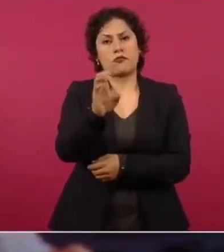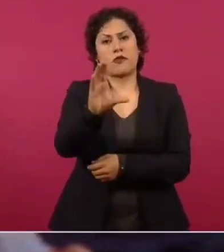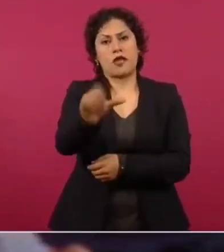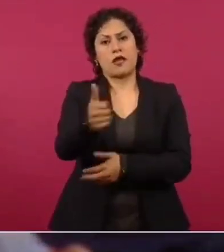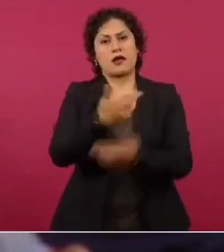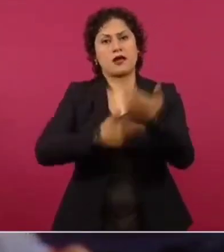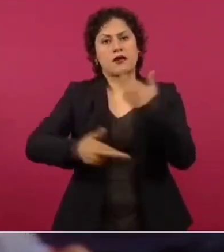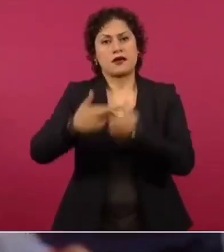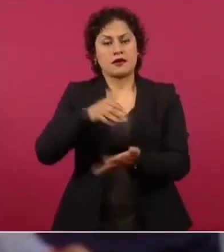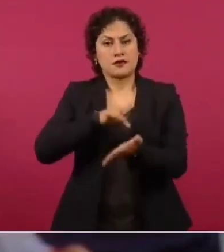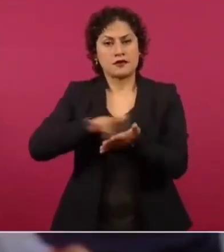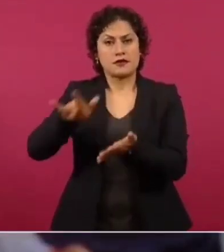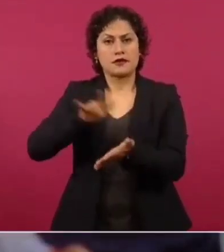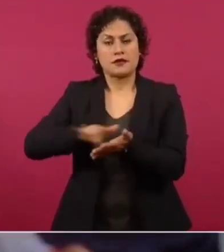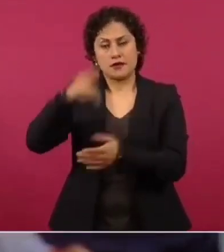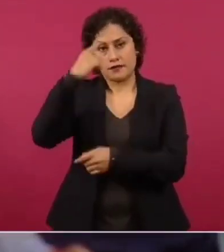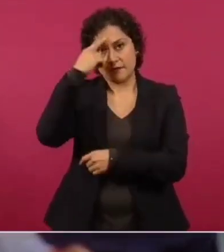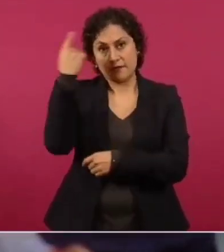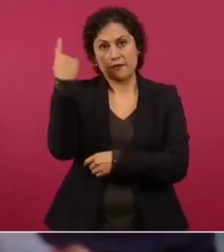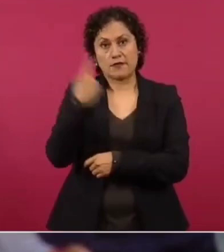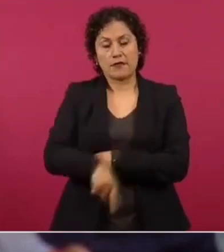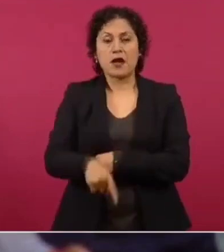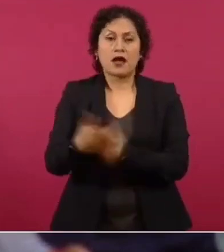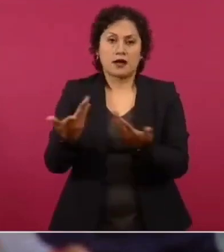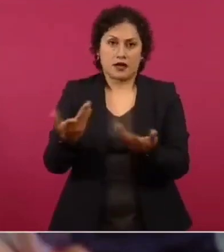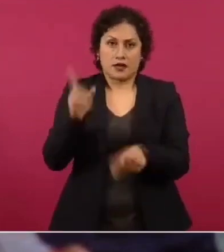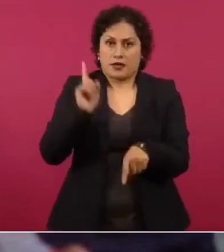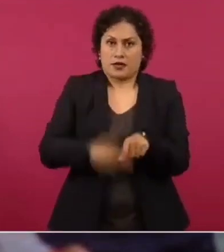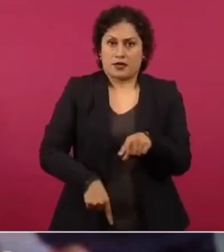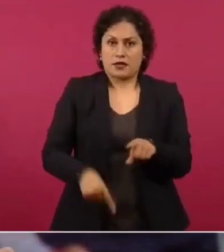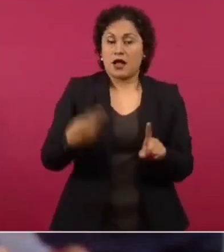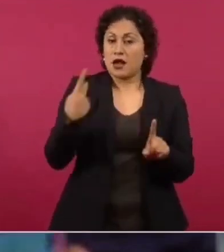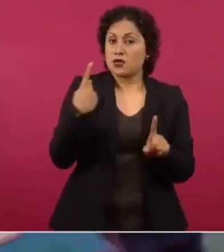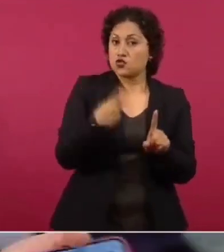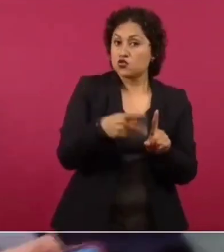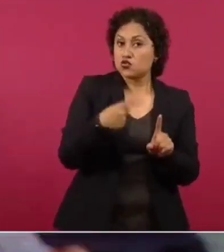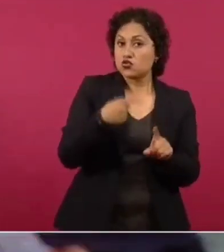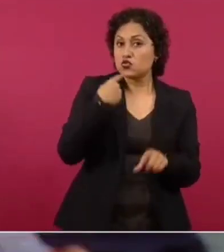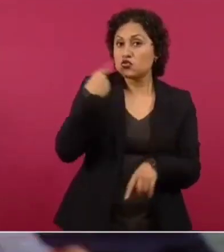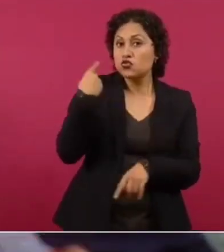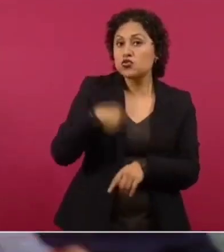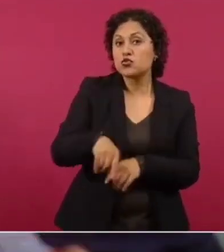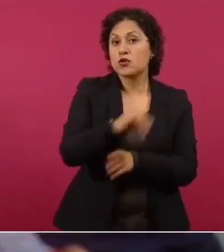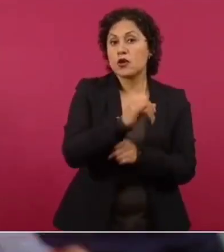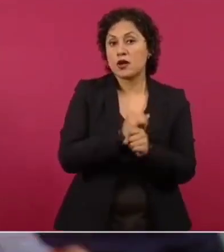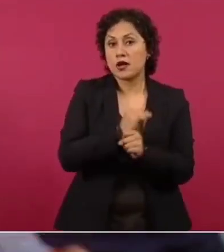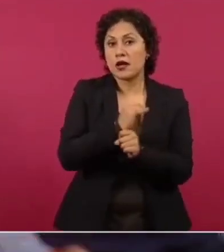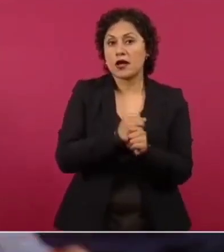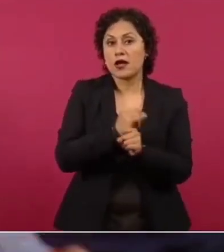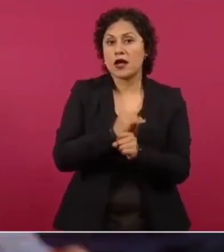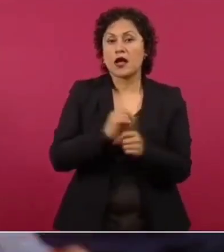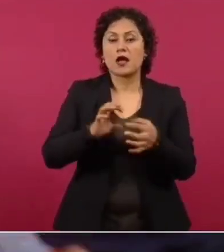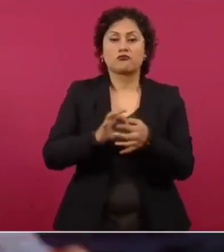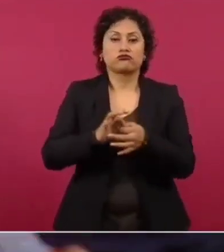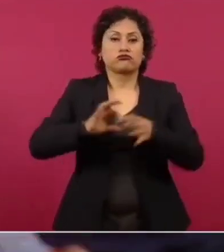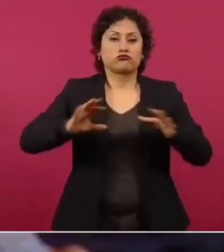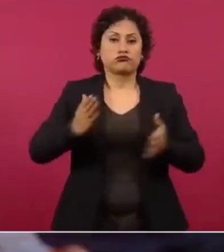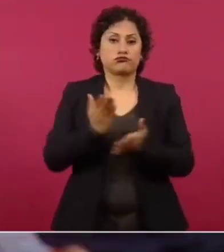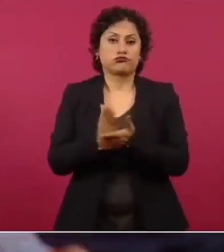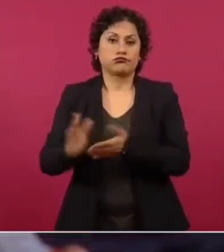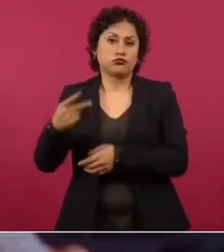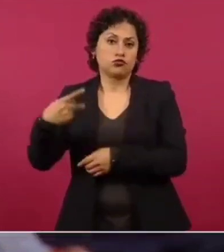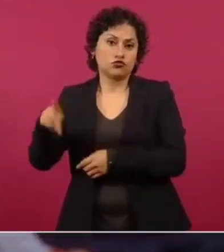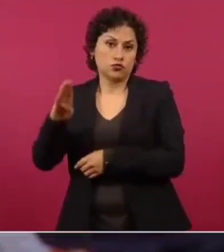desvincule este procedimiento judicial que se está llevando del rendimiento que están dando estos deportistas y de que puedan tener